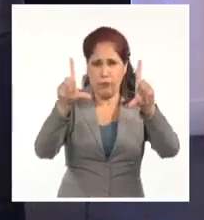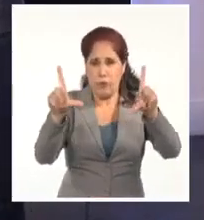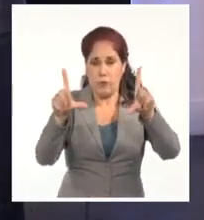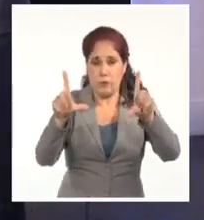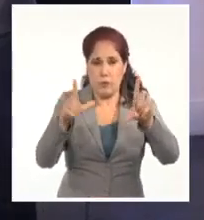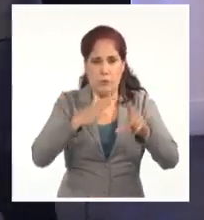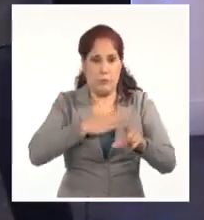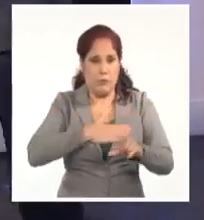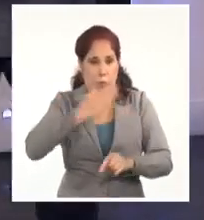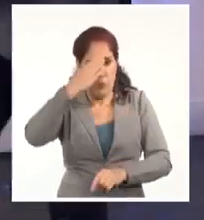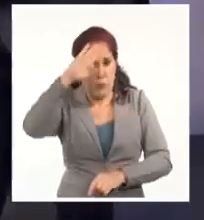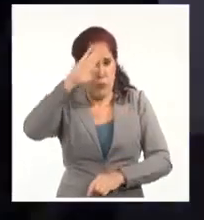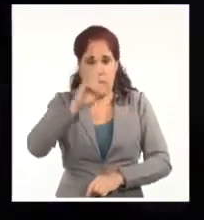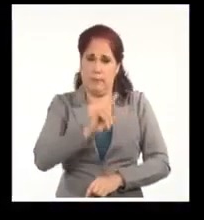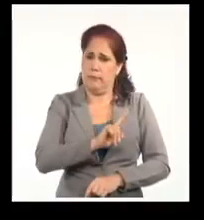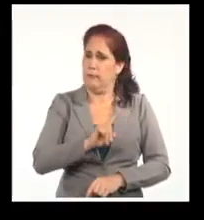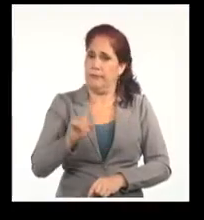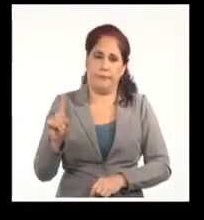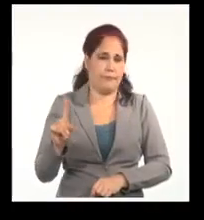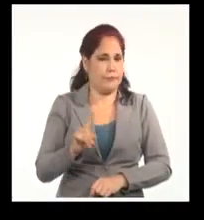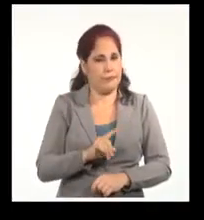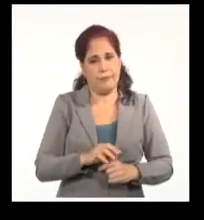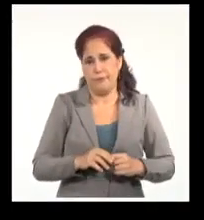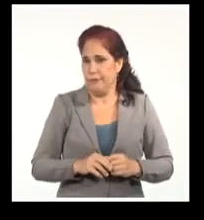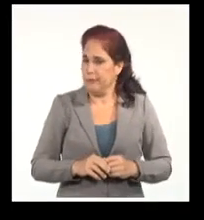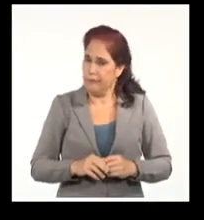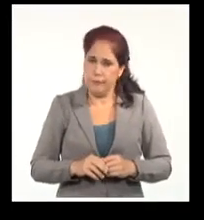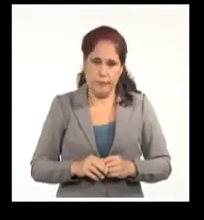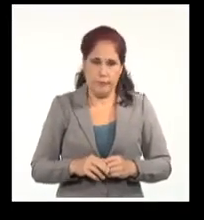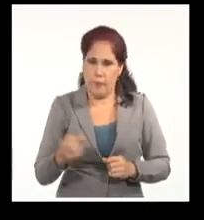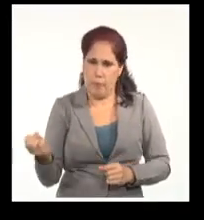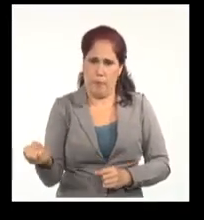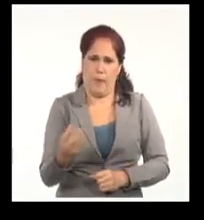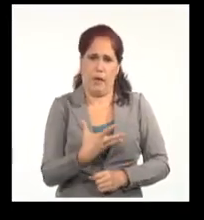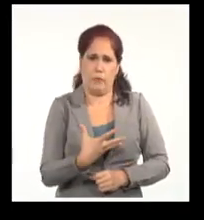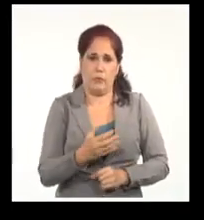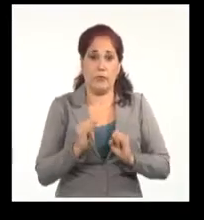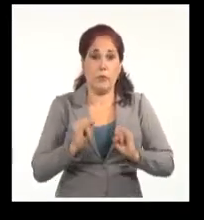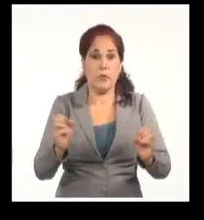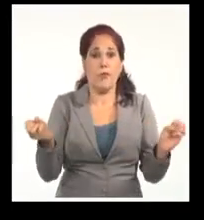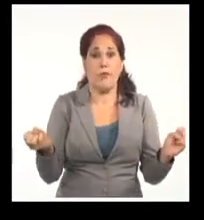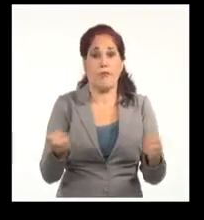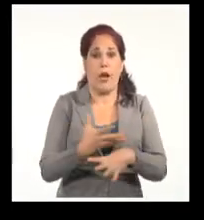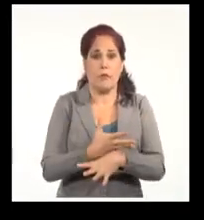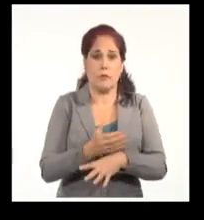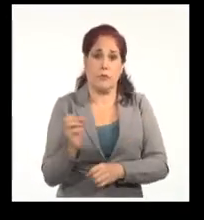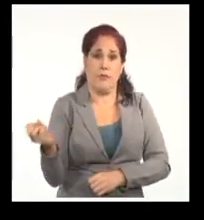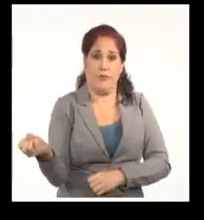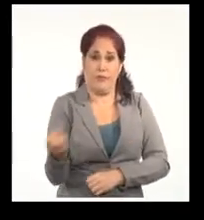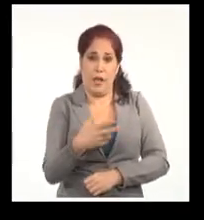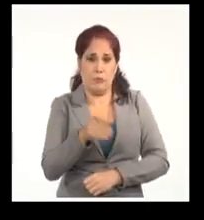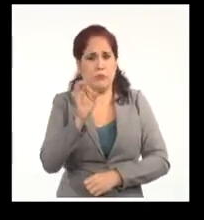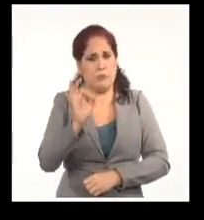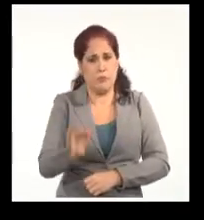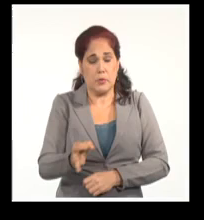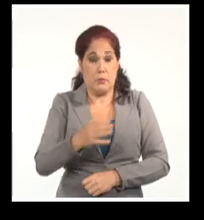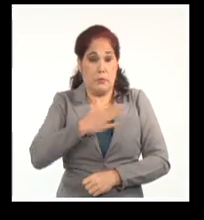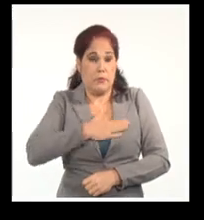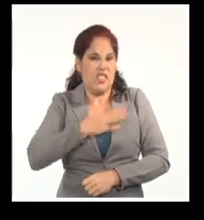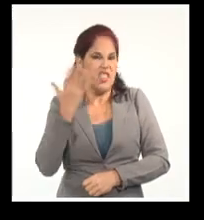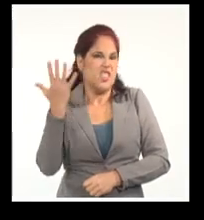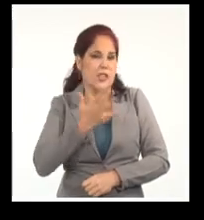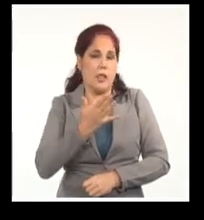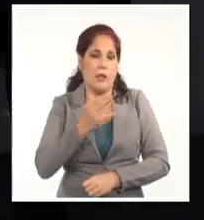pertenece a Cuba, como bien lo dice este post-fake, o mentira, que lo dice aquí. En realidad pertenece a